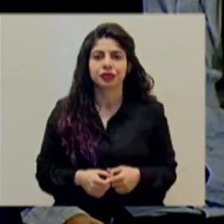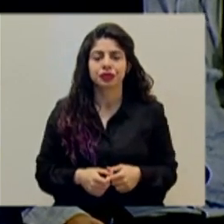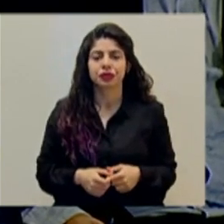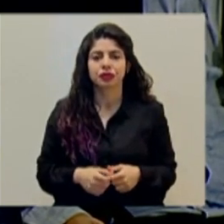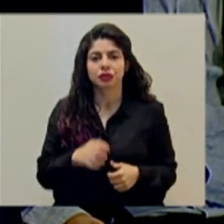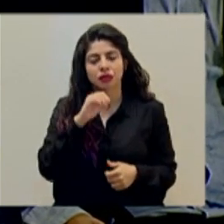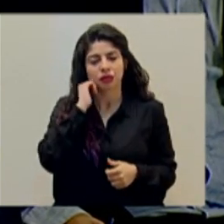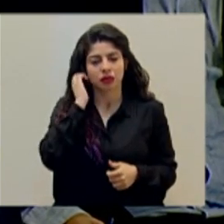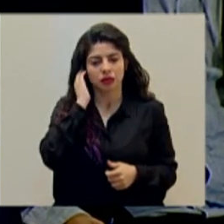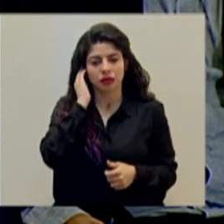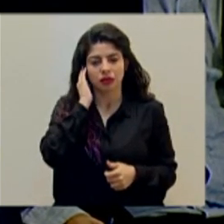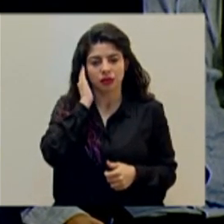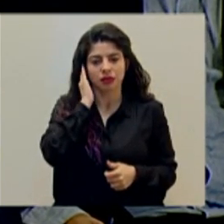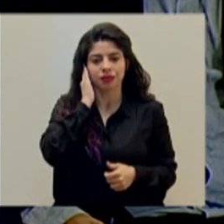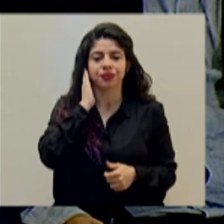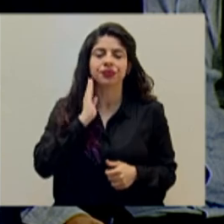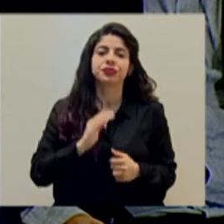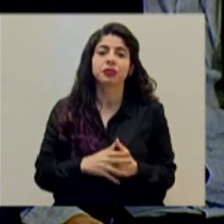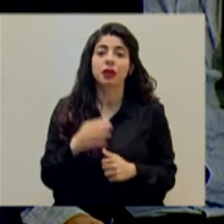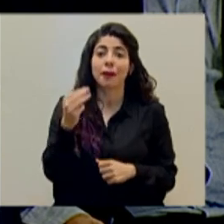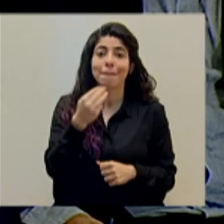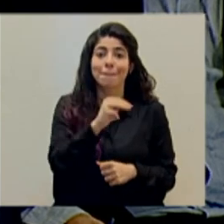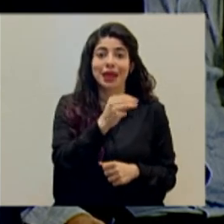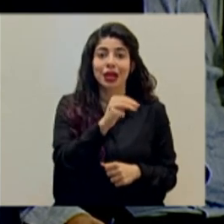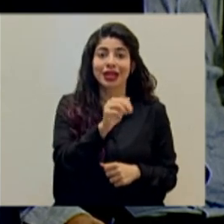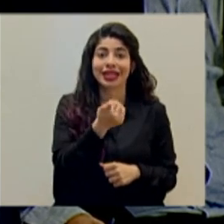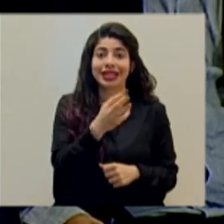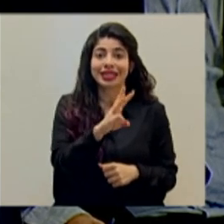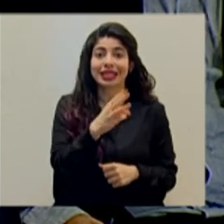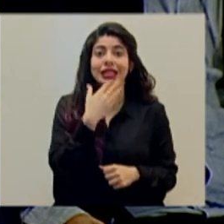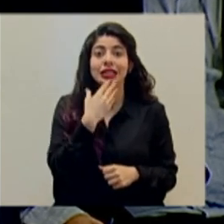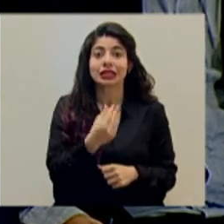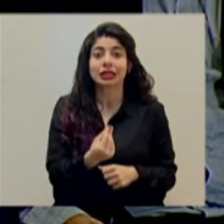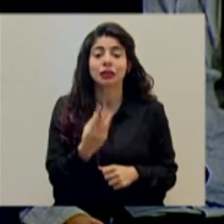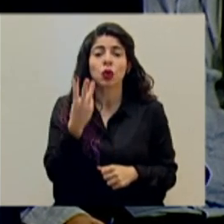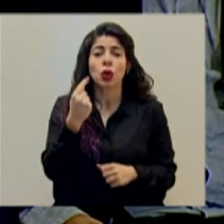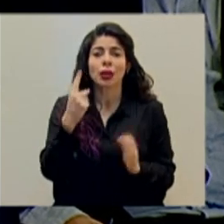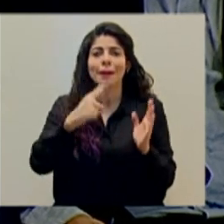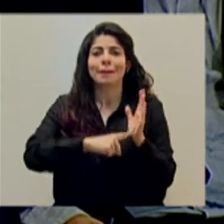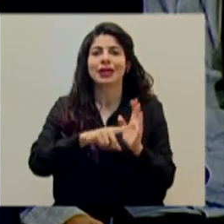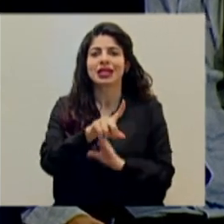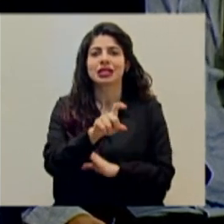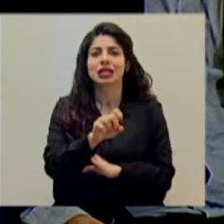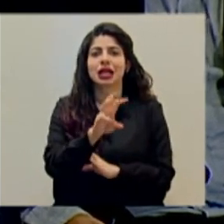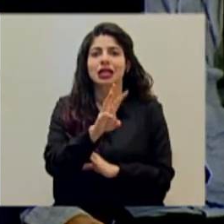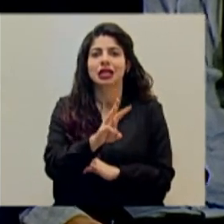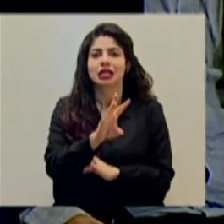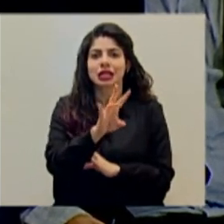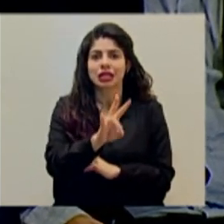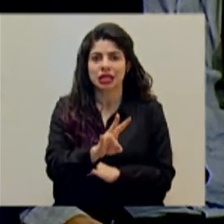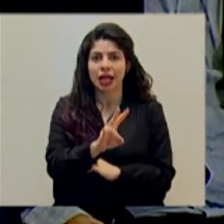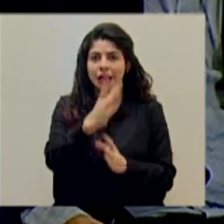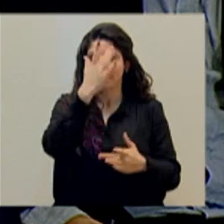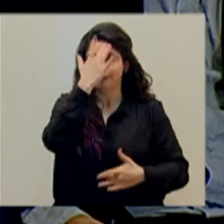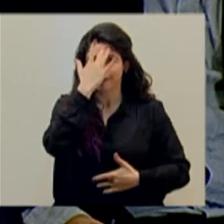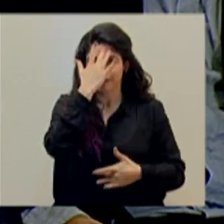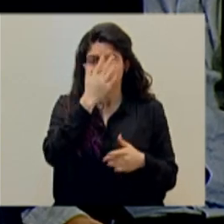El miércoles 16 de diciembre se registraron 1,167 casos.